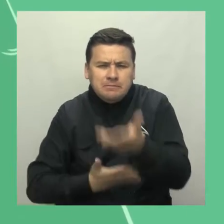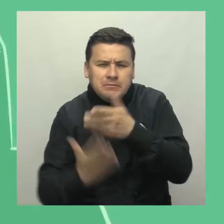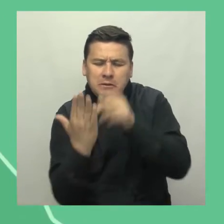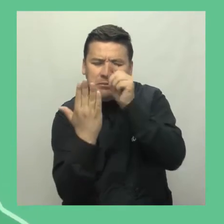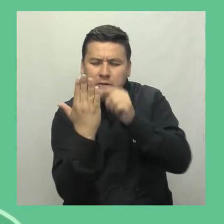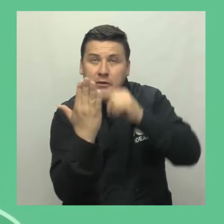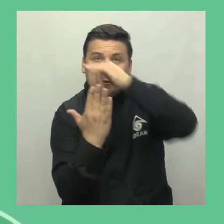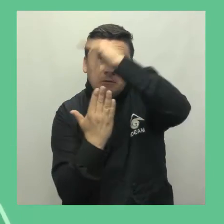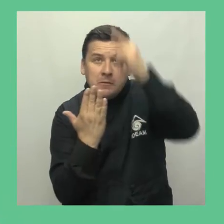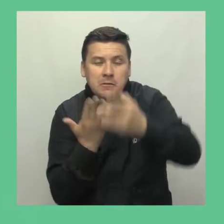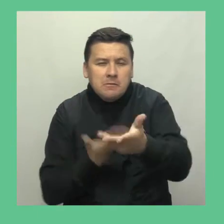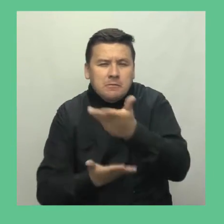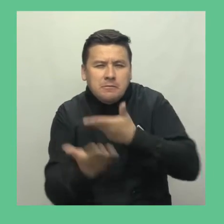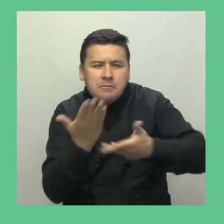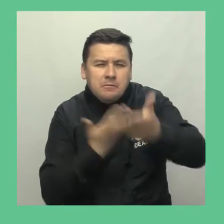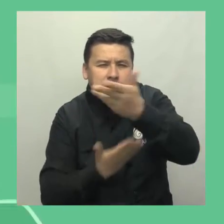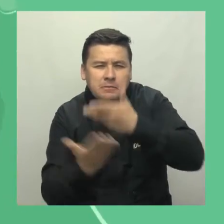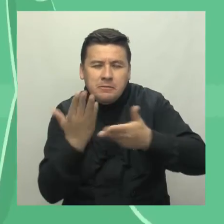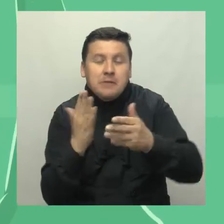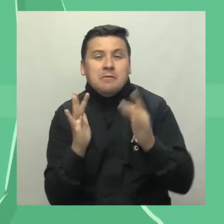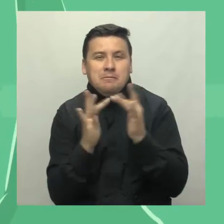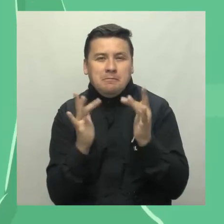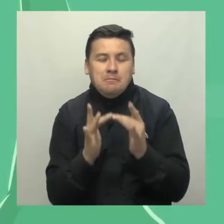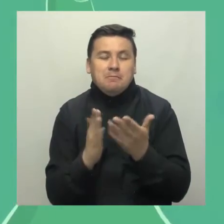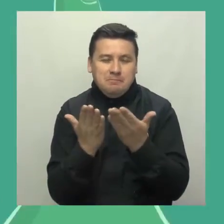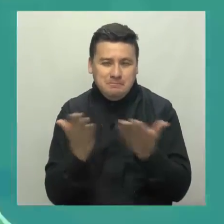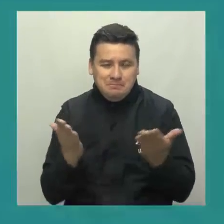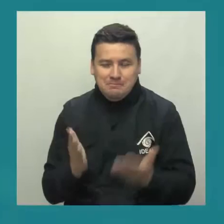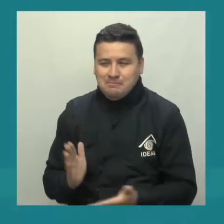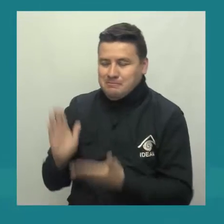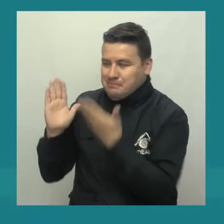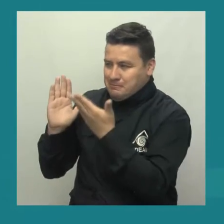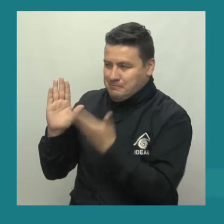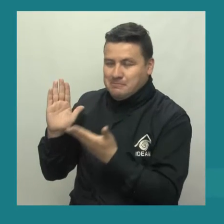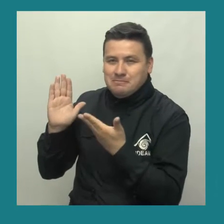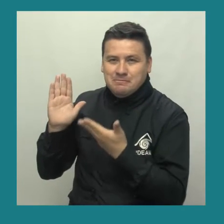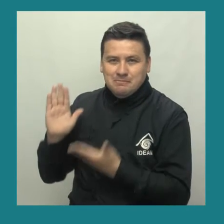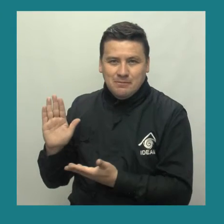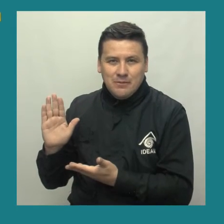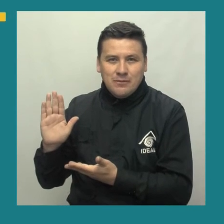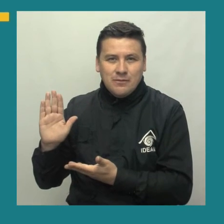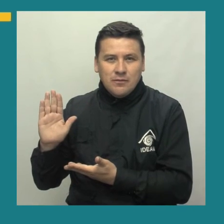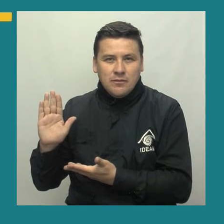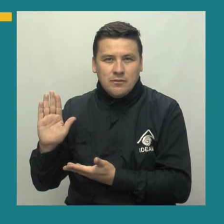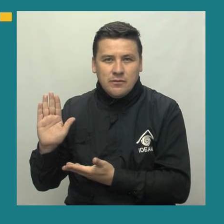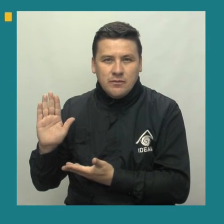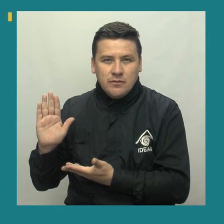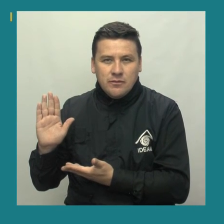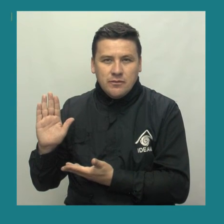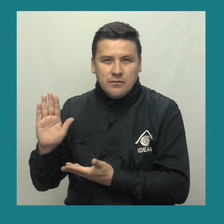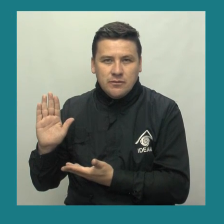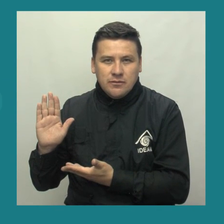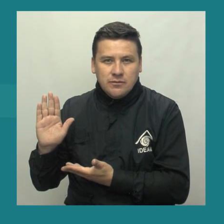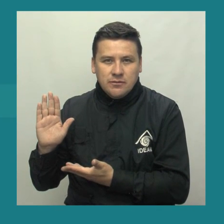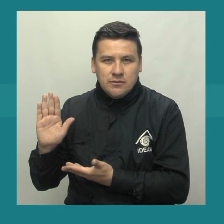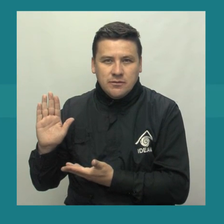real, detallada, satelital, recomendaciones y muchas opciones de interacción. Síganos a través de nuestras redes sociales.